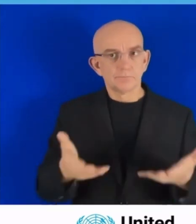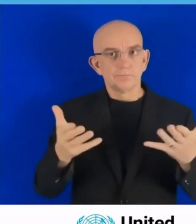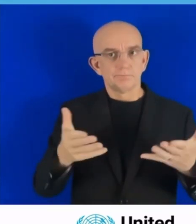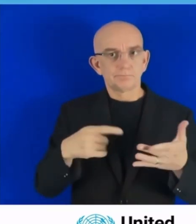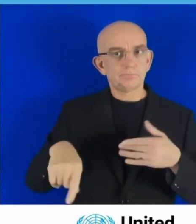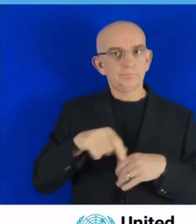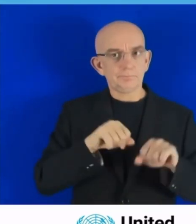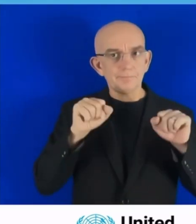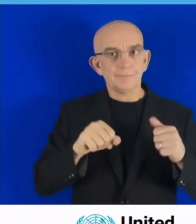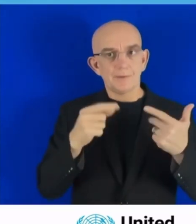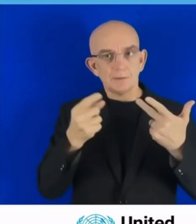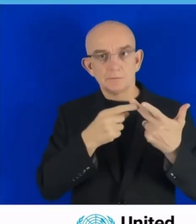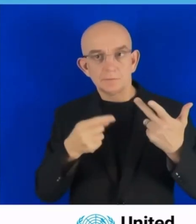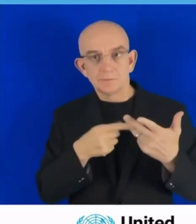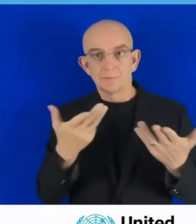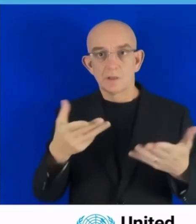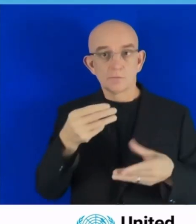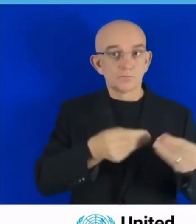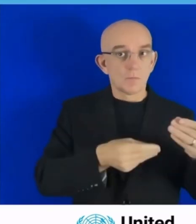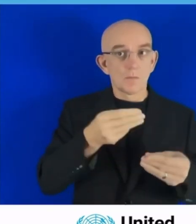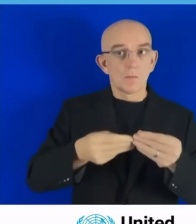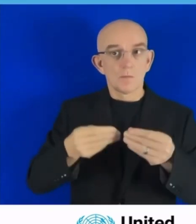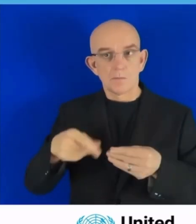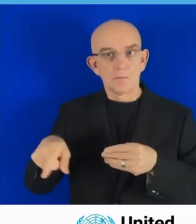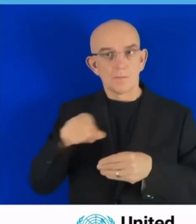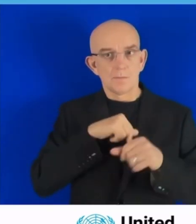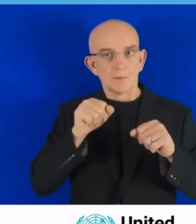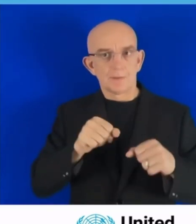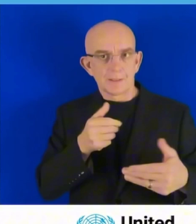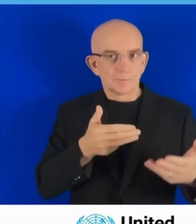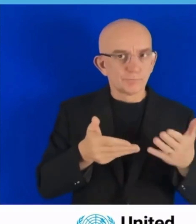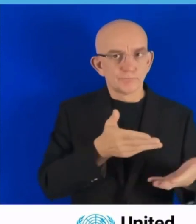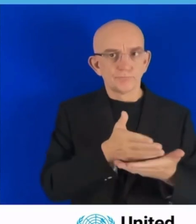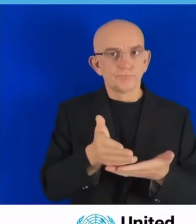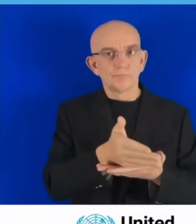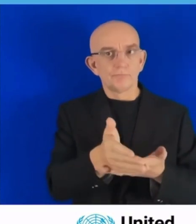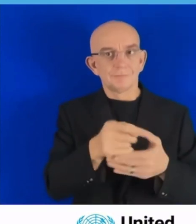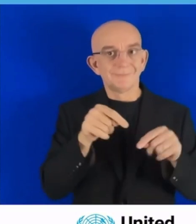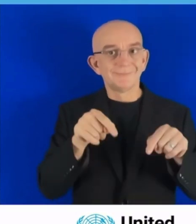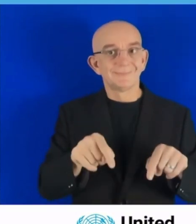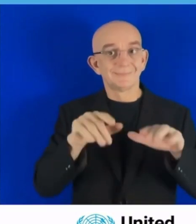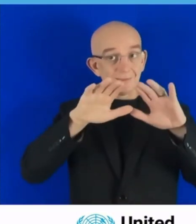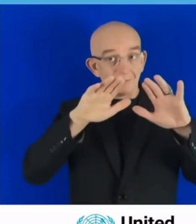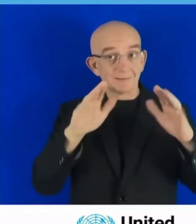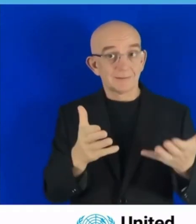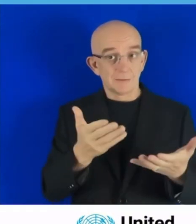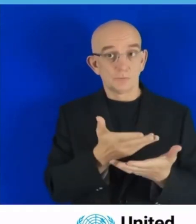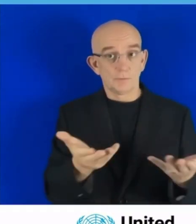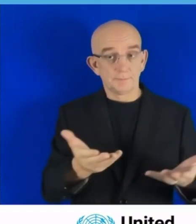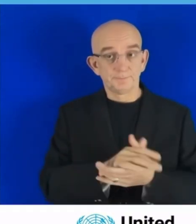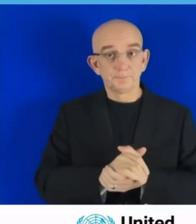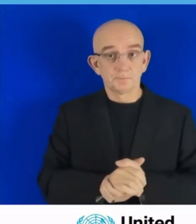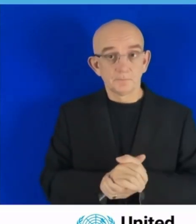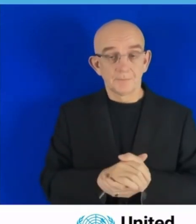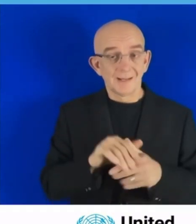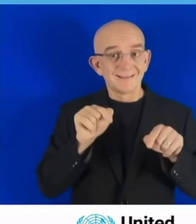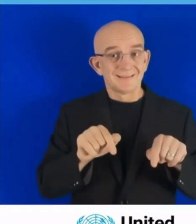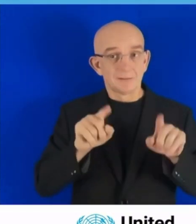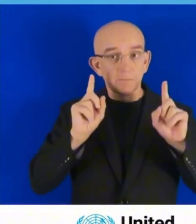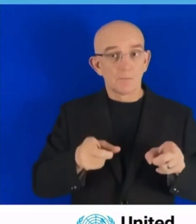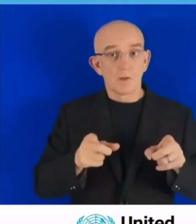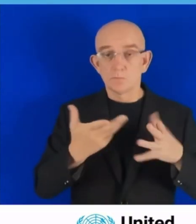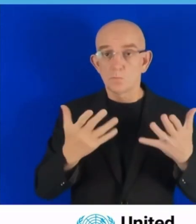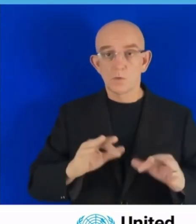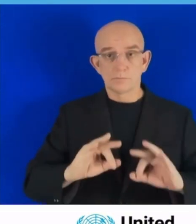espacio a todos los actores para ser eficientes en el despliegue de recursos más grandes que haya visto la humanidad para poder